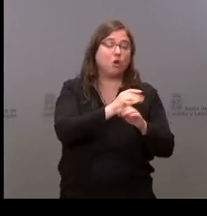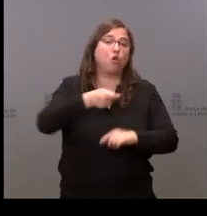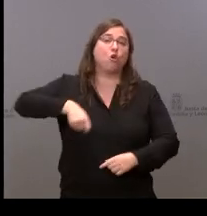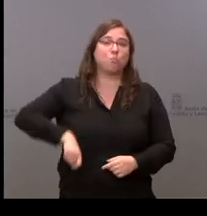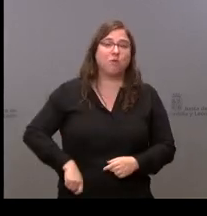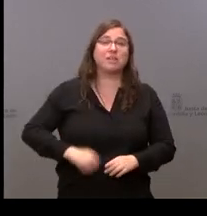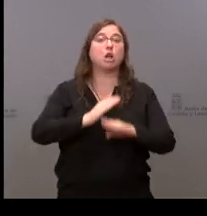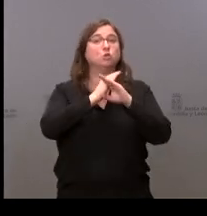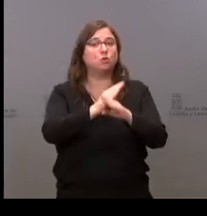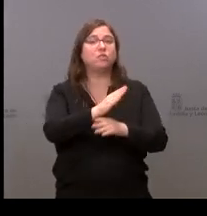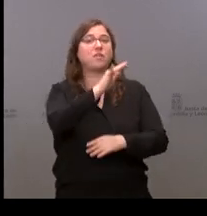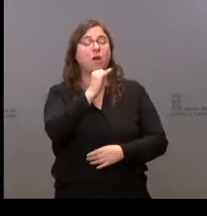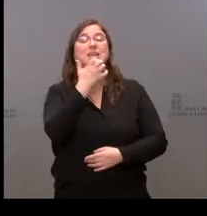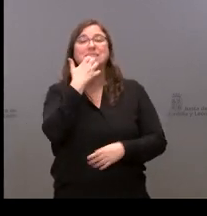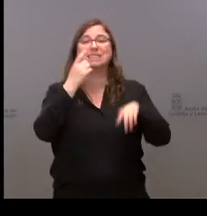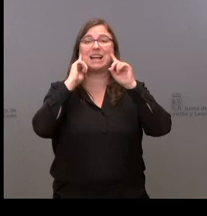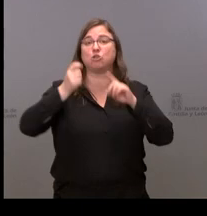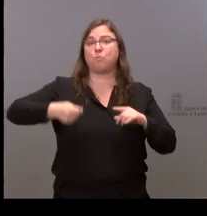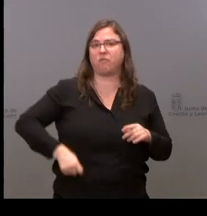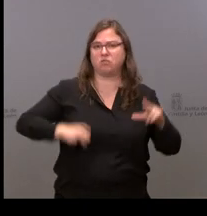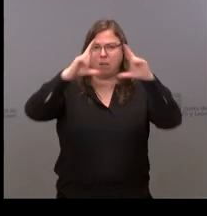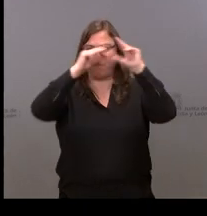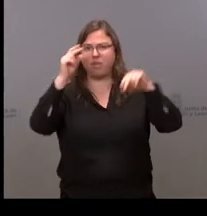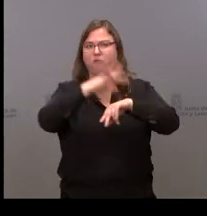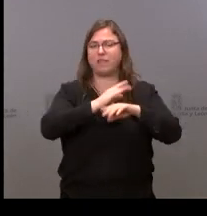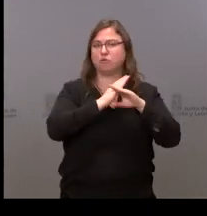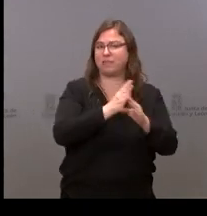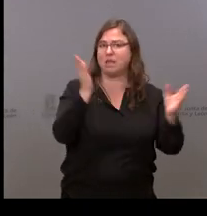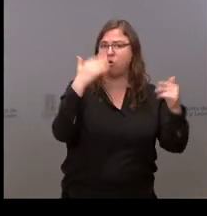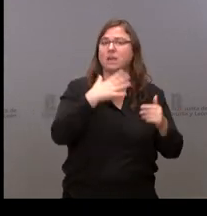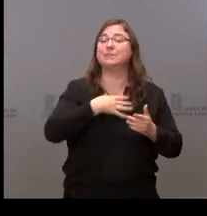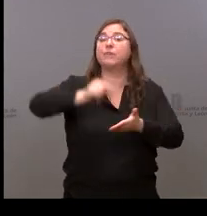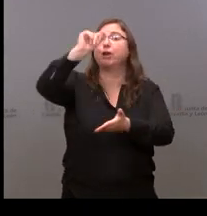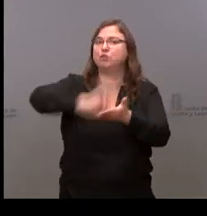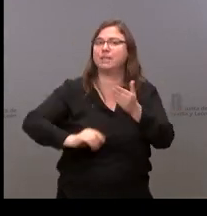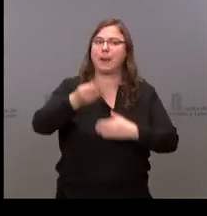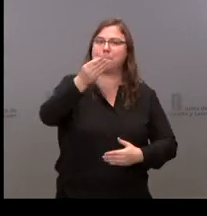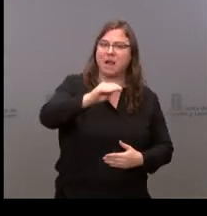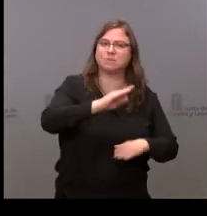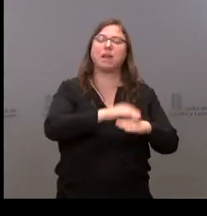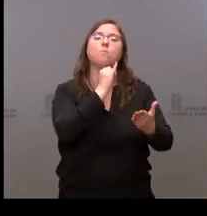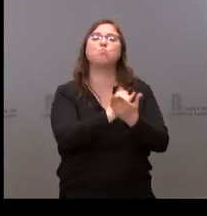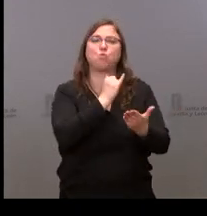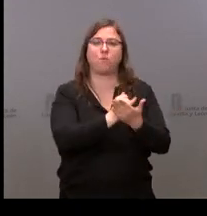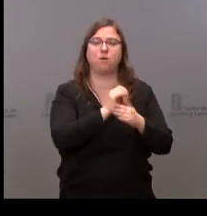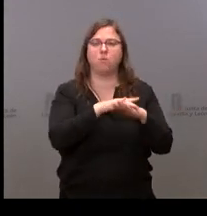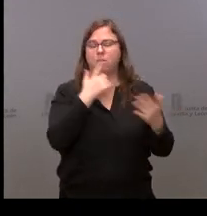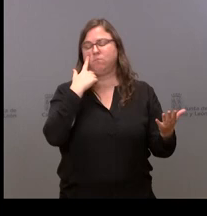en el caso de que no lo hubiera, si se puede contratar a más personal para hacer pruebas a la cantidad de personas que están